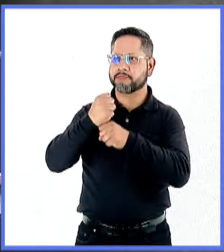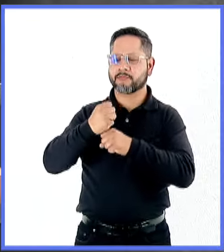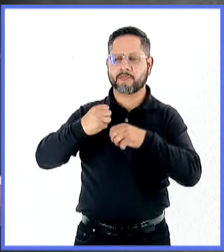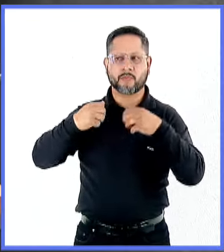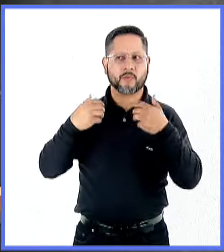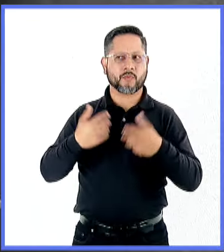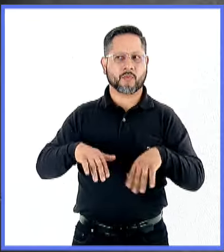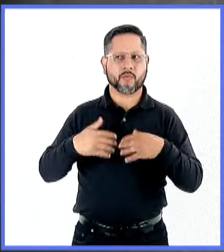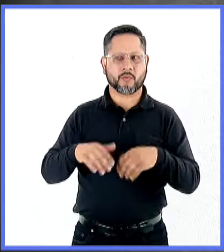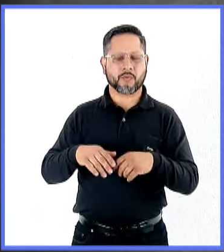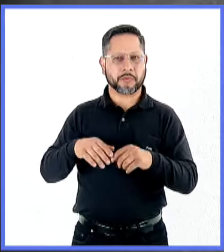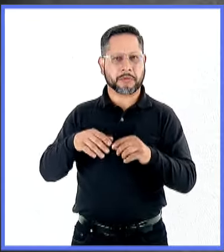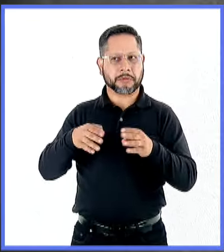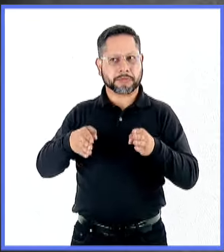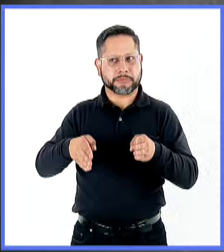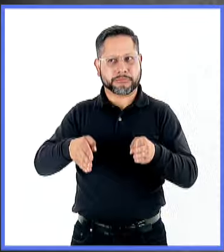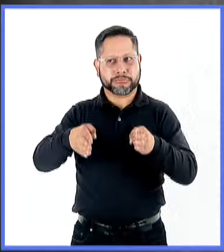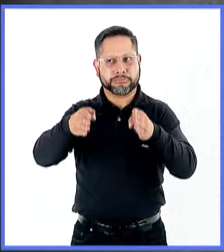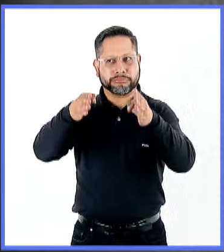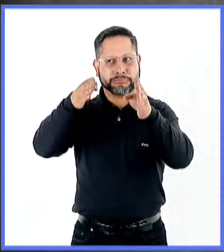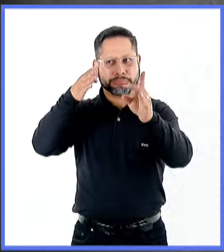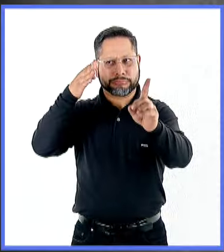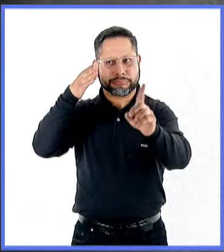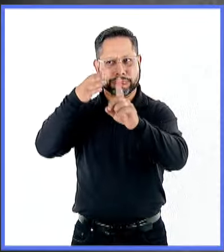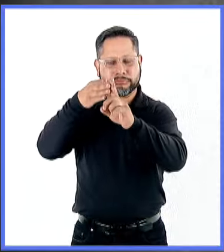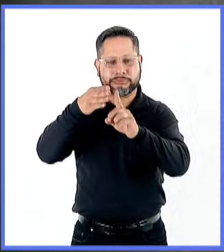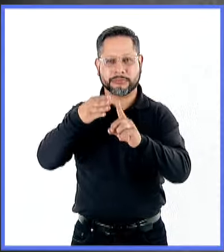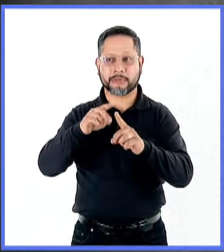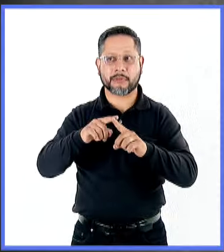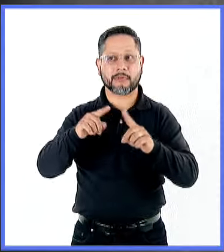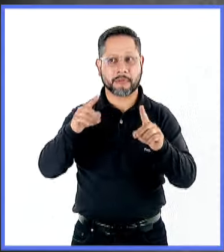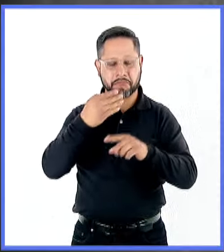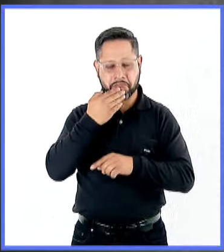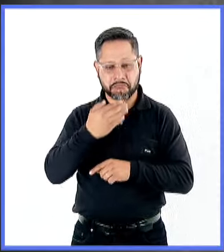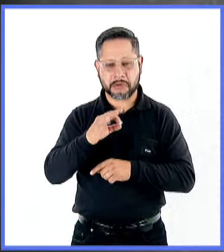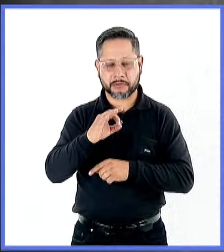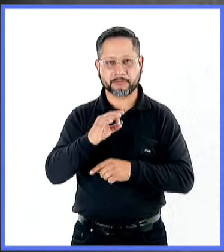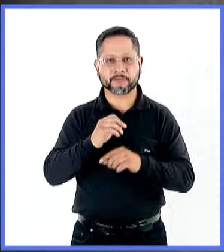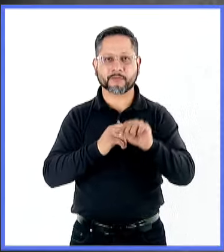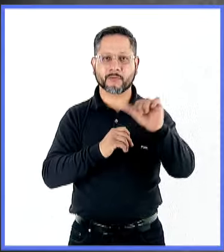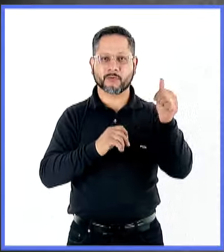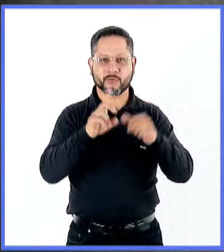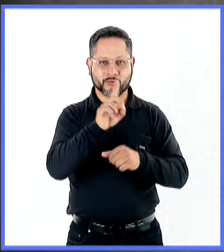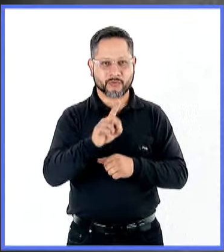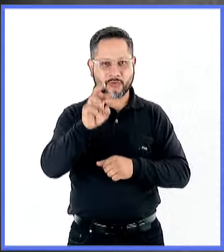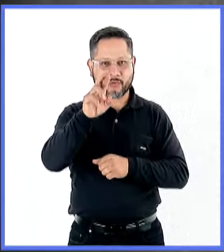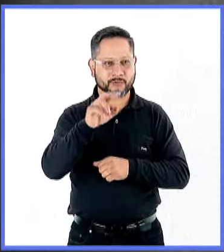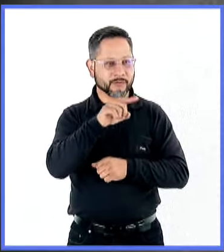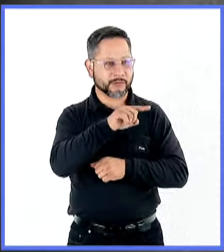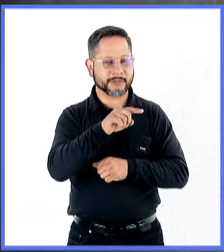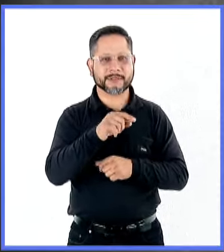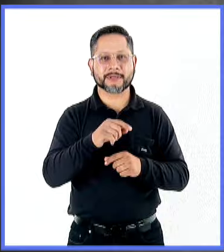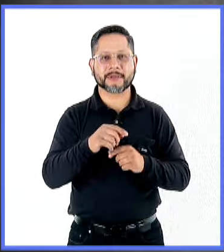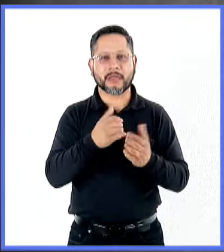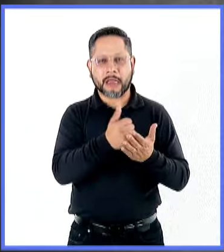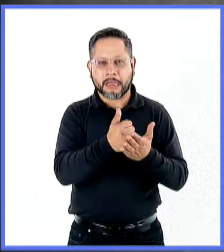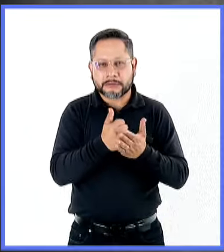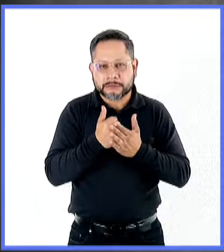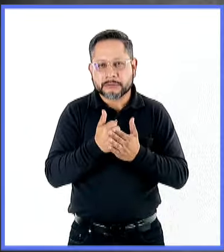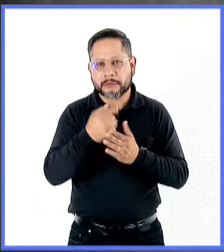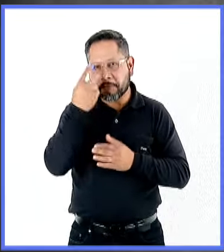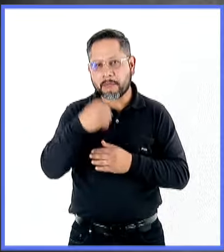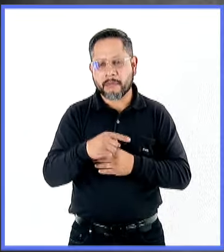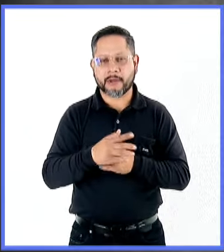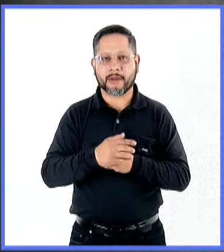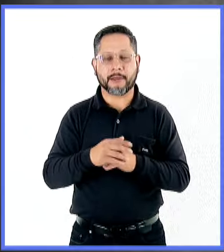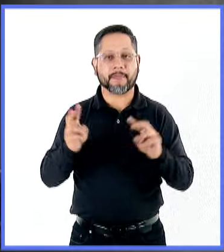va por muy buen camino, ¿no? Y entonces el doctor Luis Pineda de Limas nos hizo el favor de coordinar un ciclo sobre